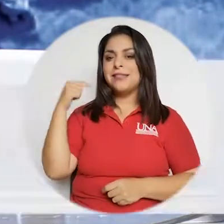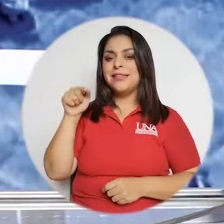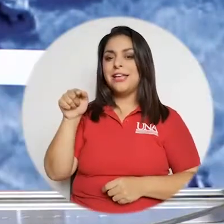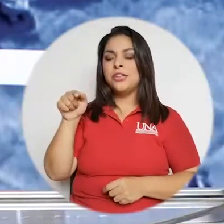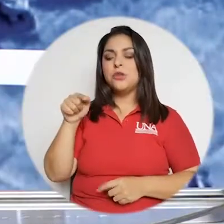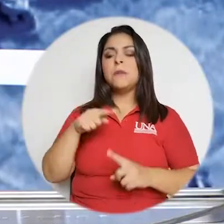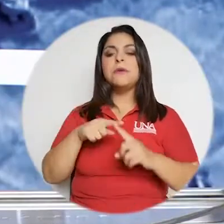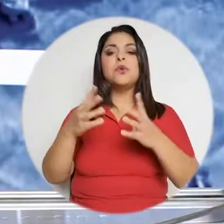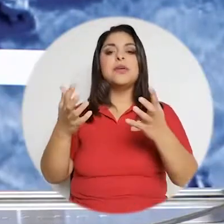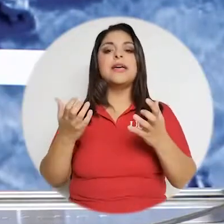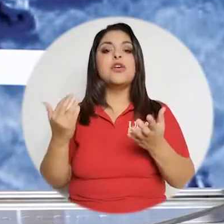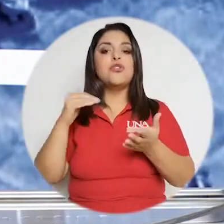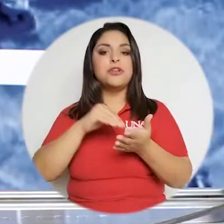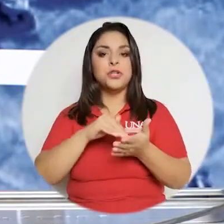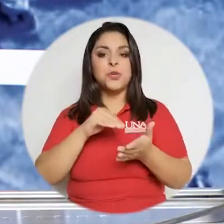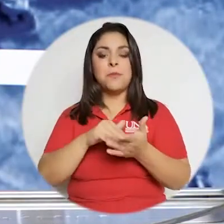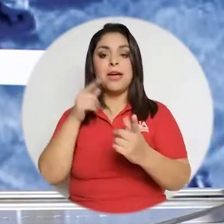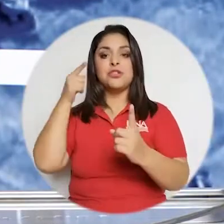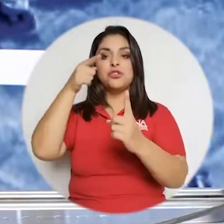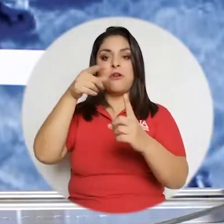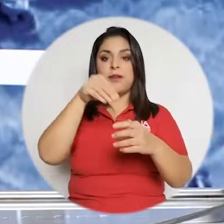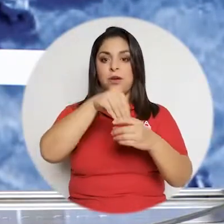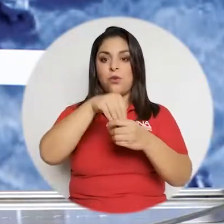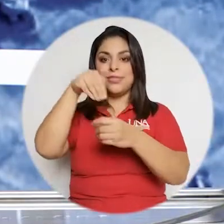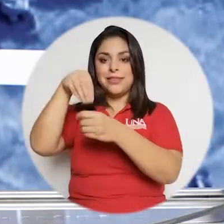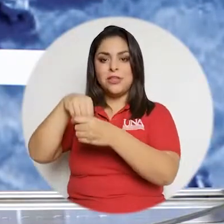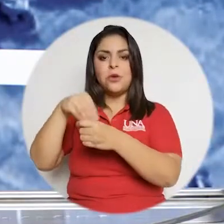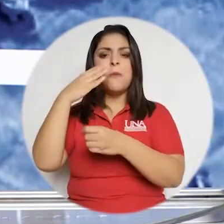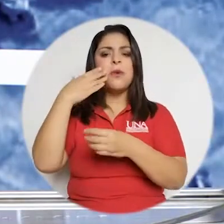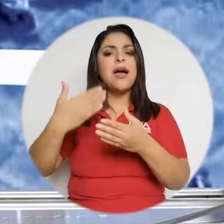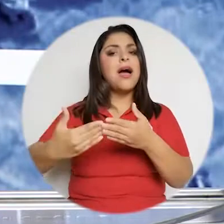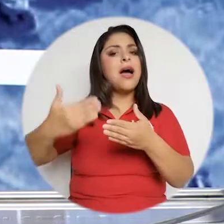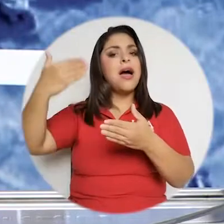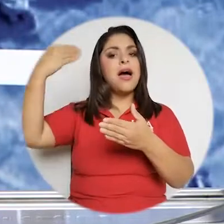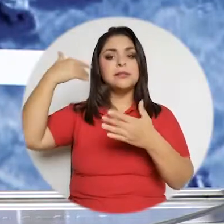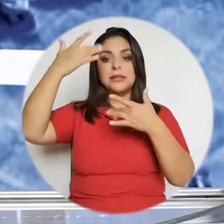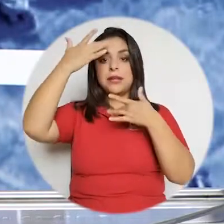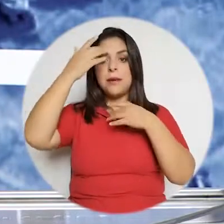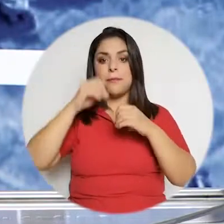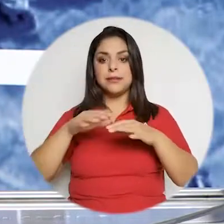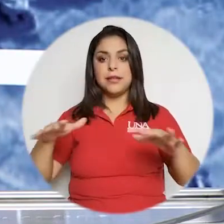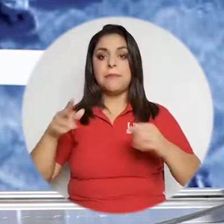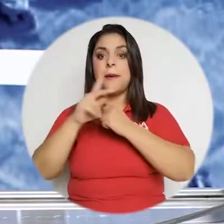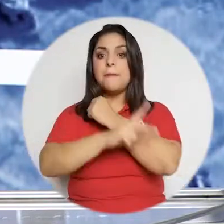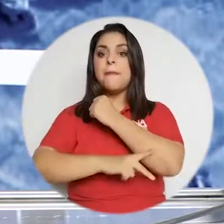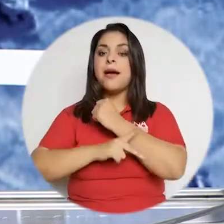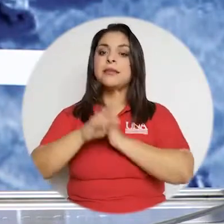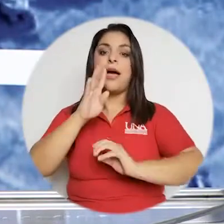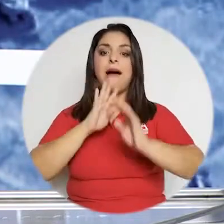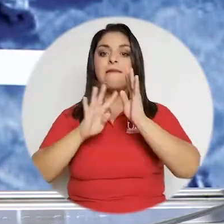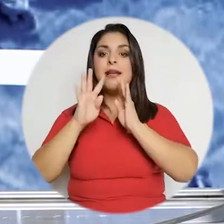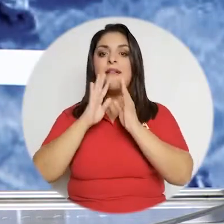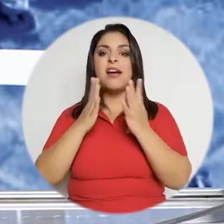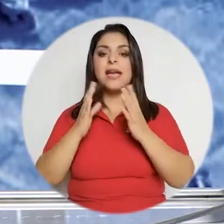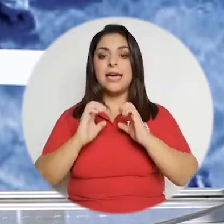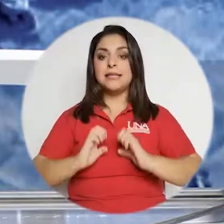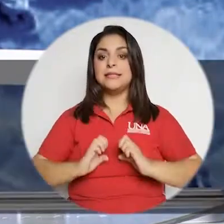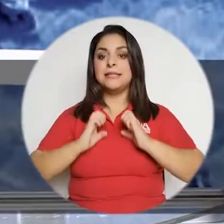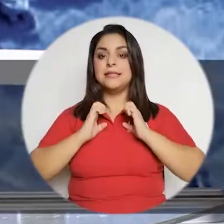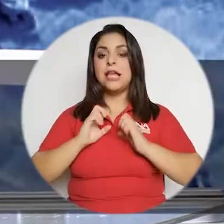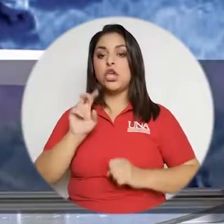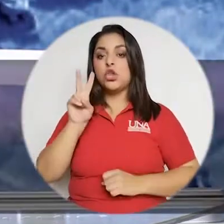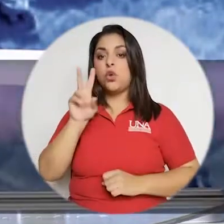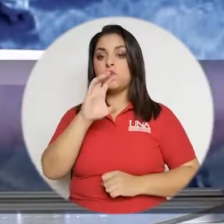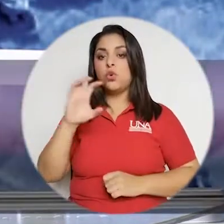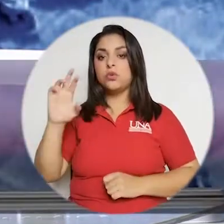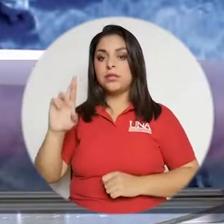había mencionado anteriormente, pero quería retomarlo sobre todo con el tema de los contenidos. Ya desde antes de la pandemia en el país se hablaba